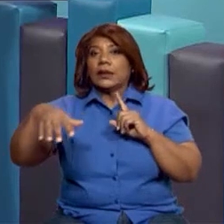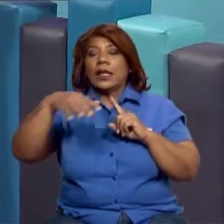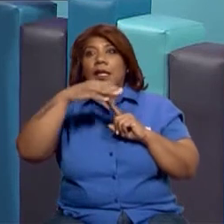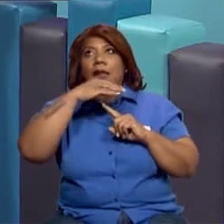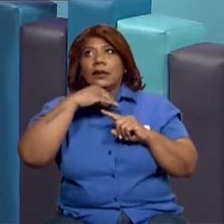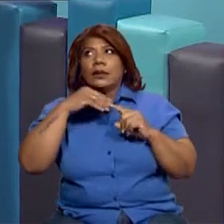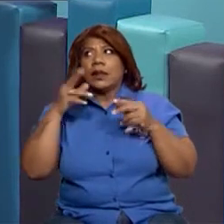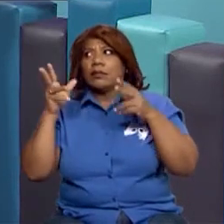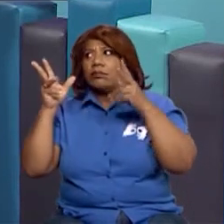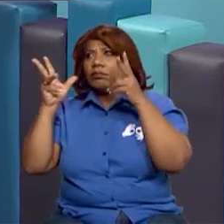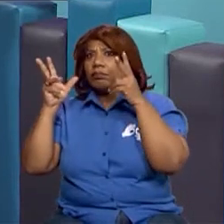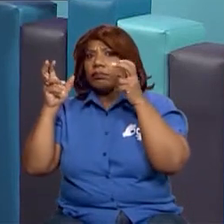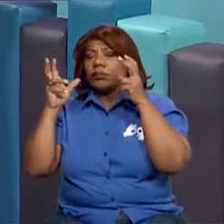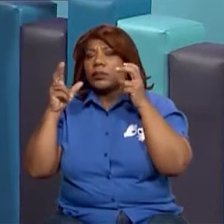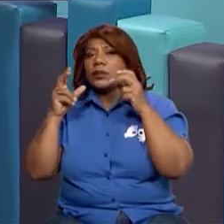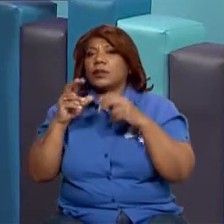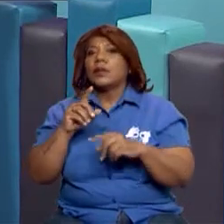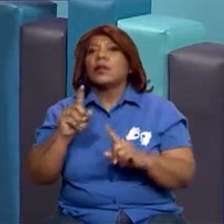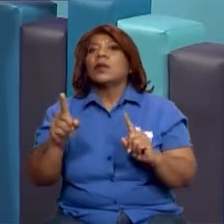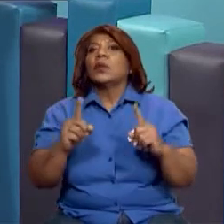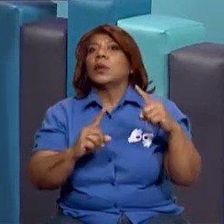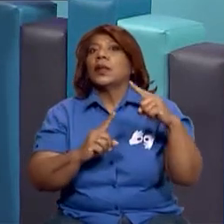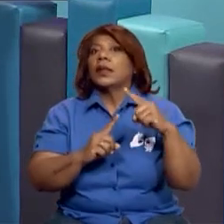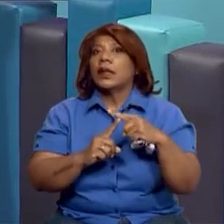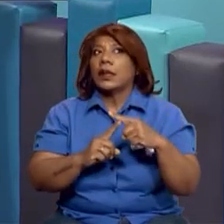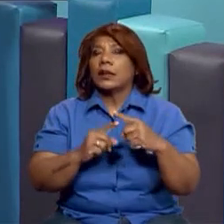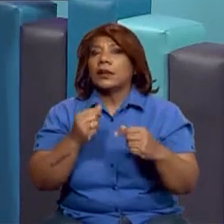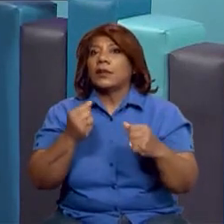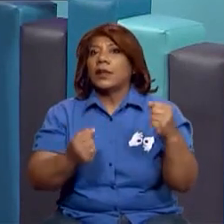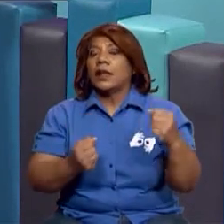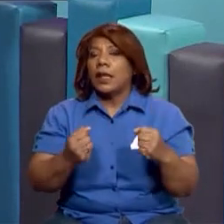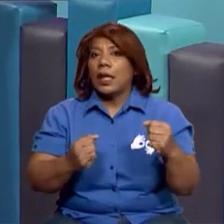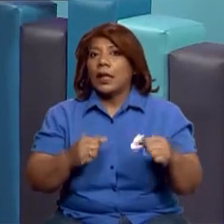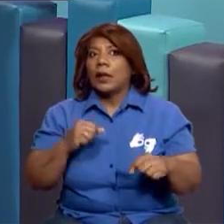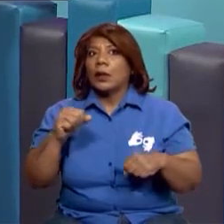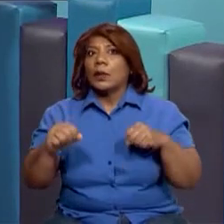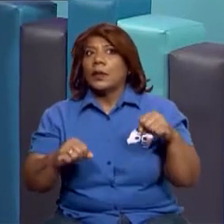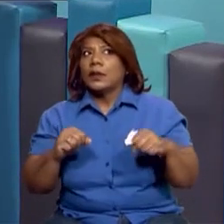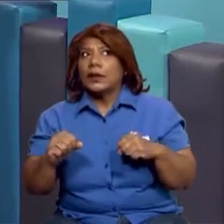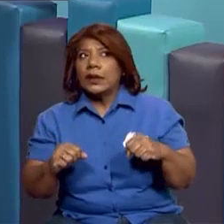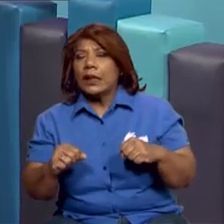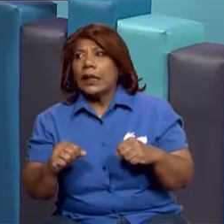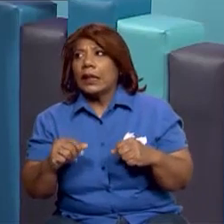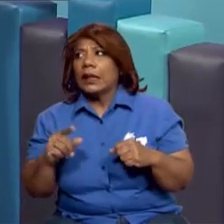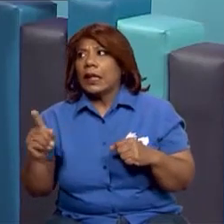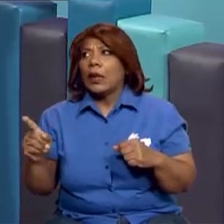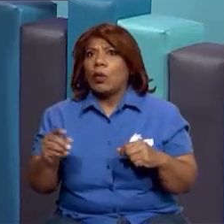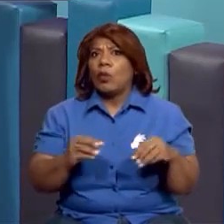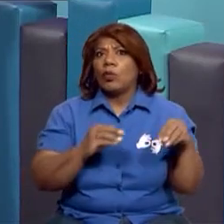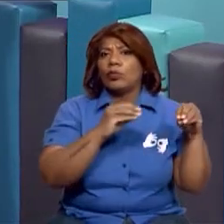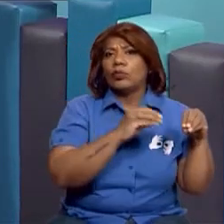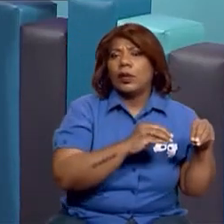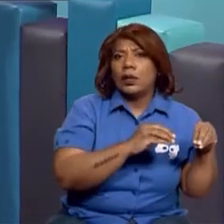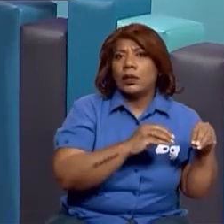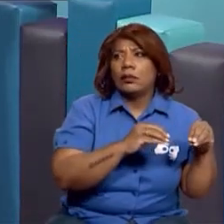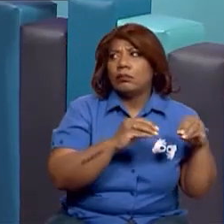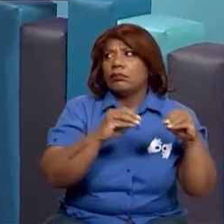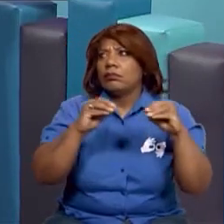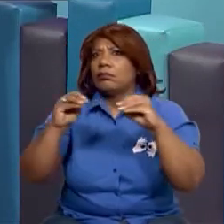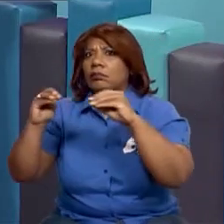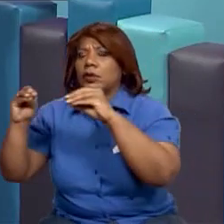observación, los medios de transporte de tu entorno. Cuáles son aquellos medios de transporte que tú usualmente